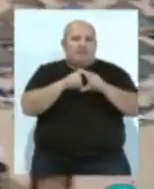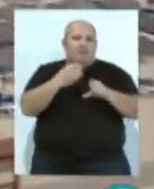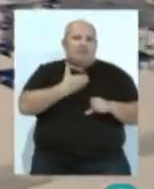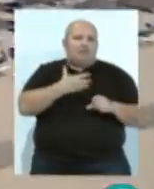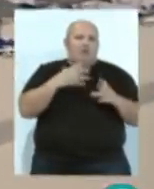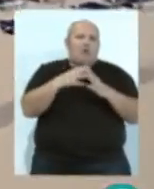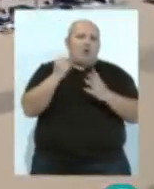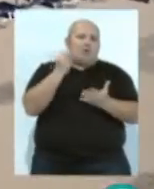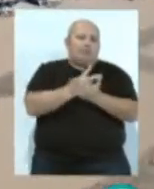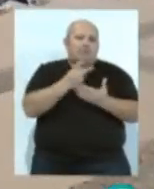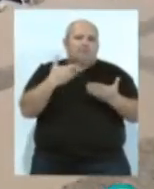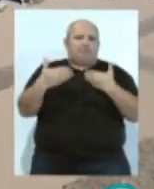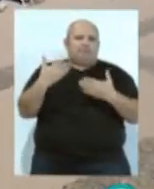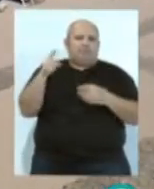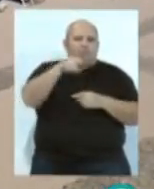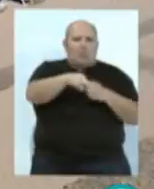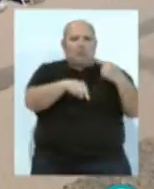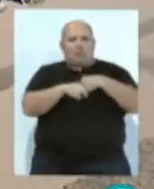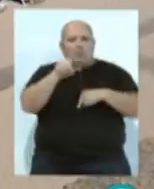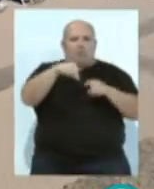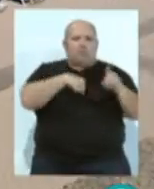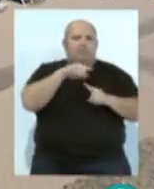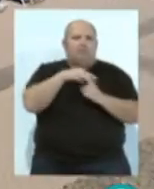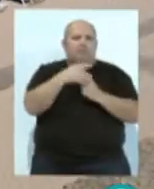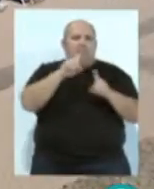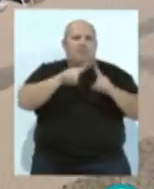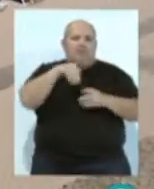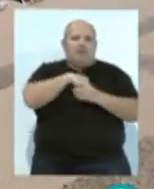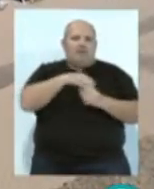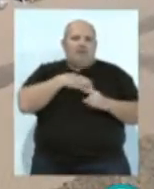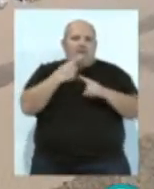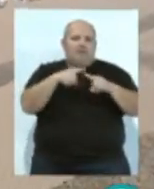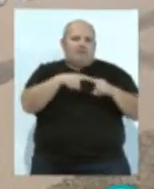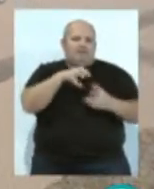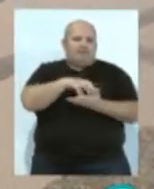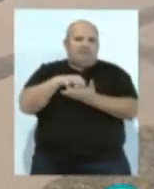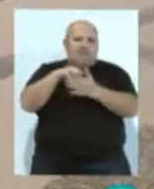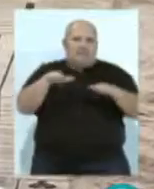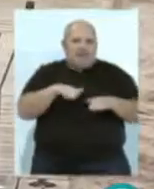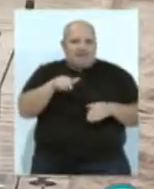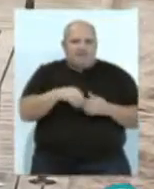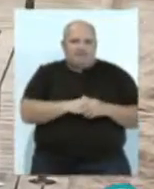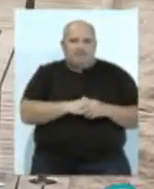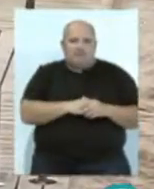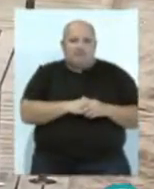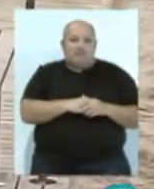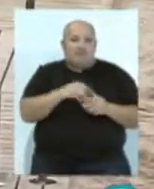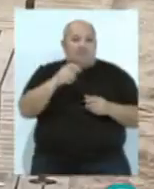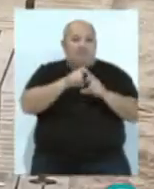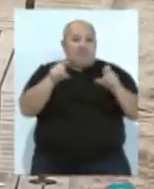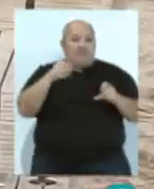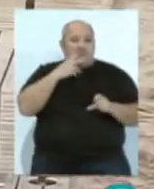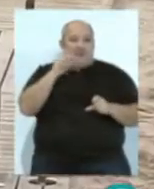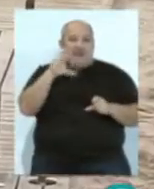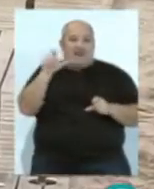ayuntamiento han vuelto a intercambiar acusaciones sobre la legalidad de la situación de estos establecimientos de playa. Desde la patronal del